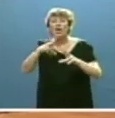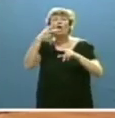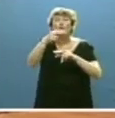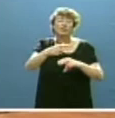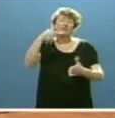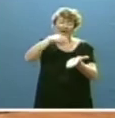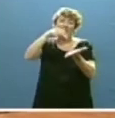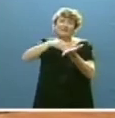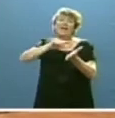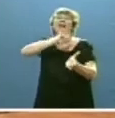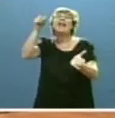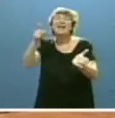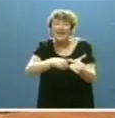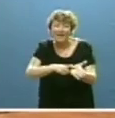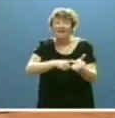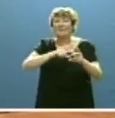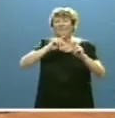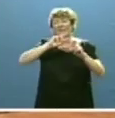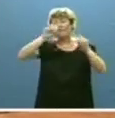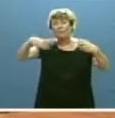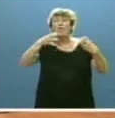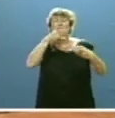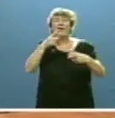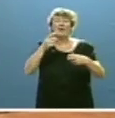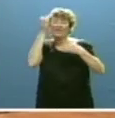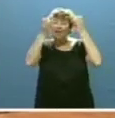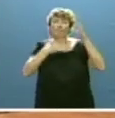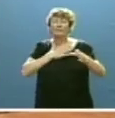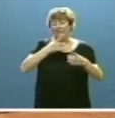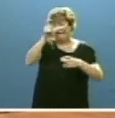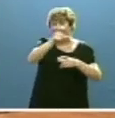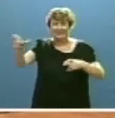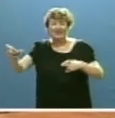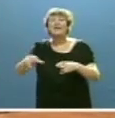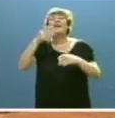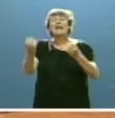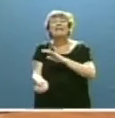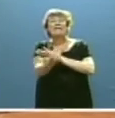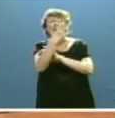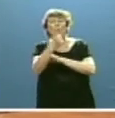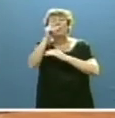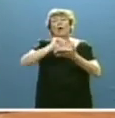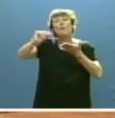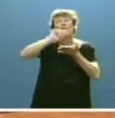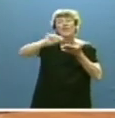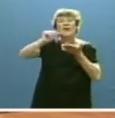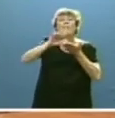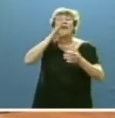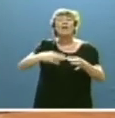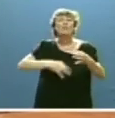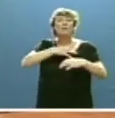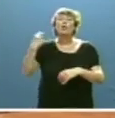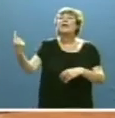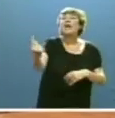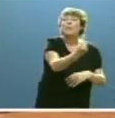reforma de la ley reguladora de la iniciativa legislativa popular. Y ocho, crear una oficina para el ciudadano en cada uno de los